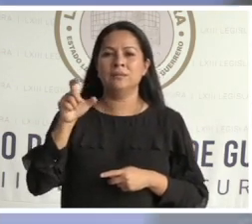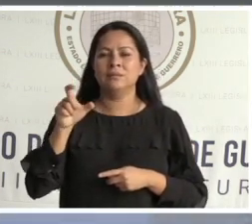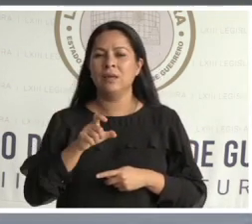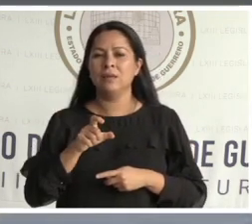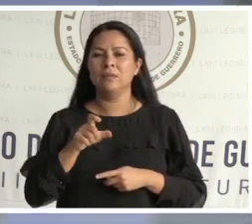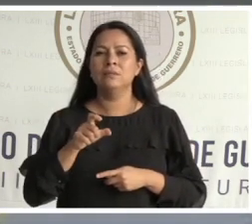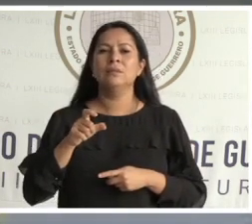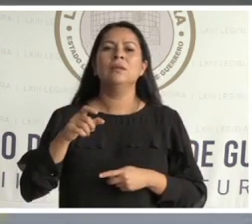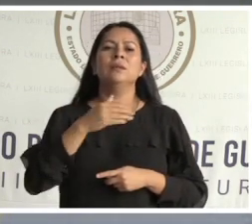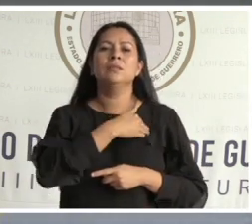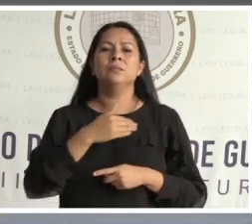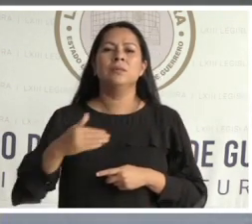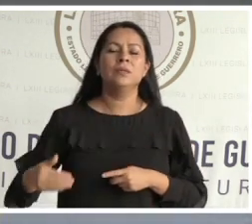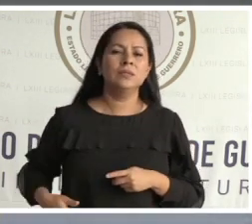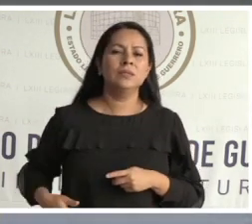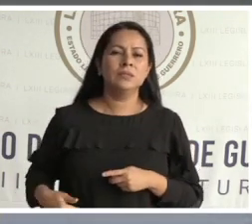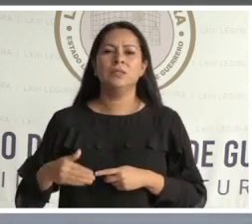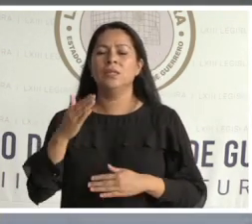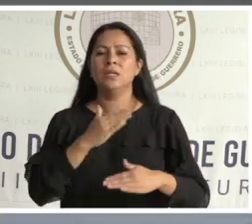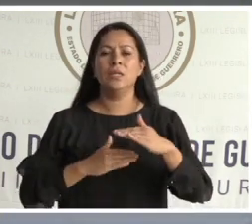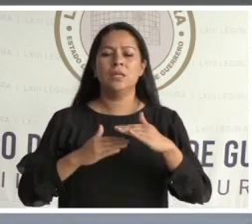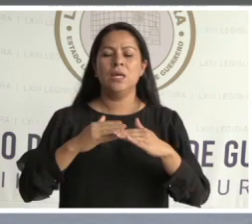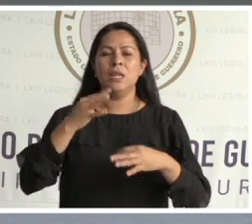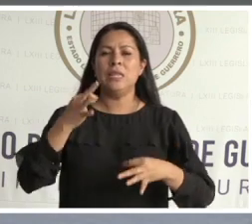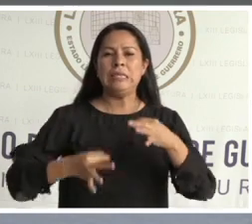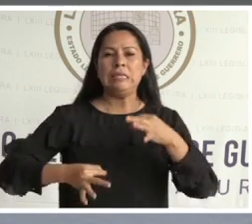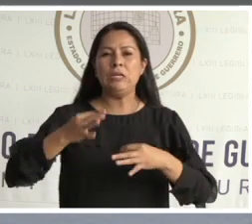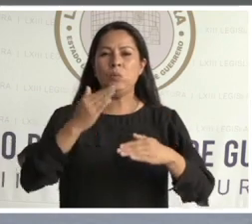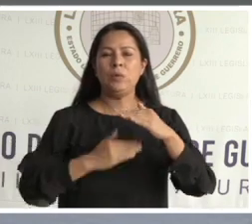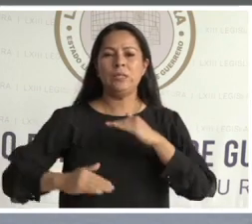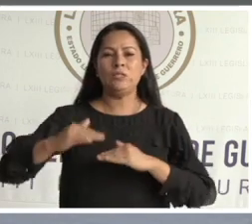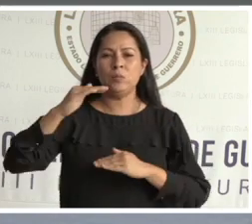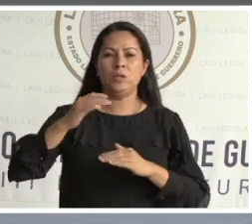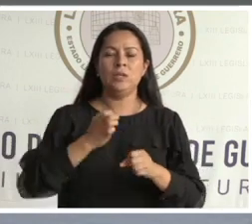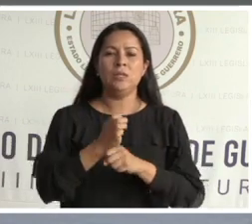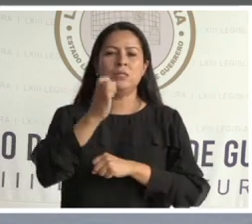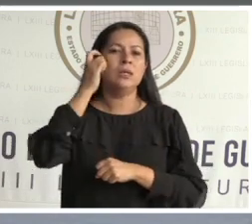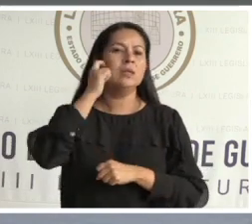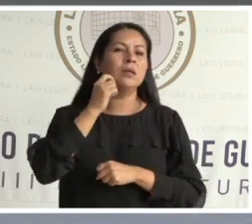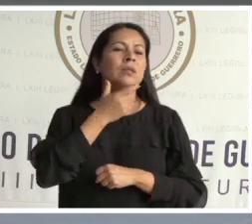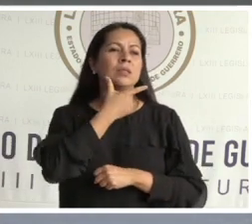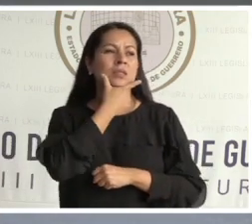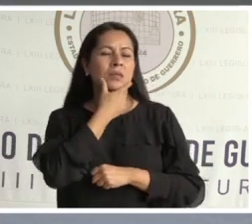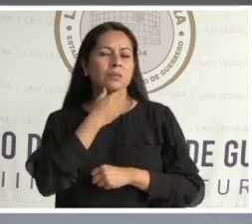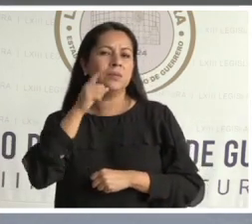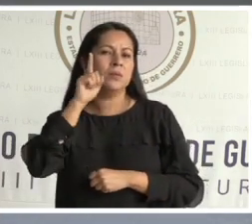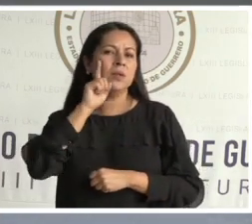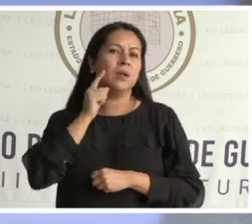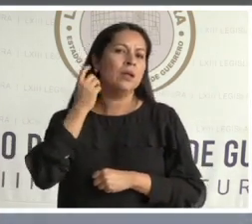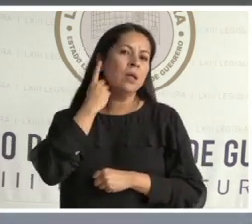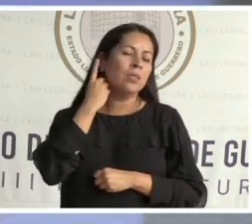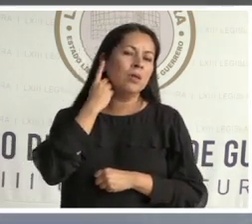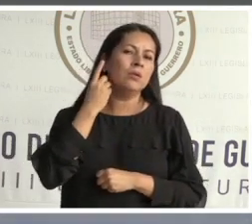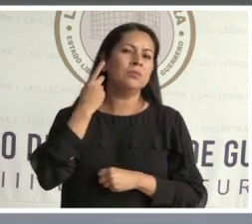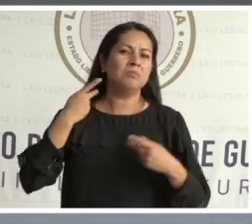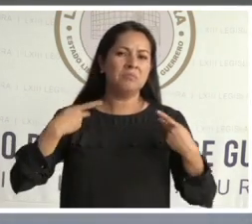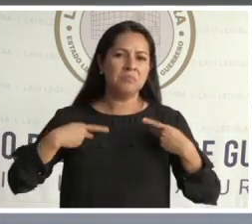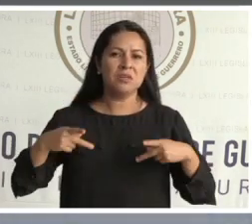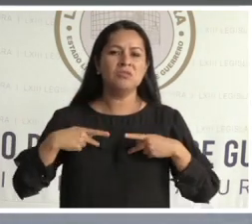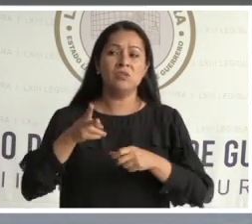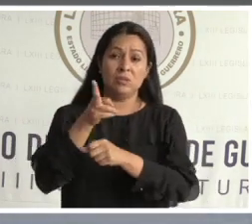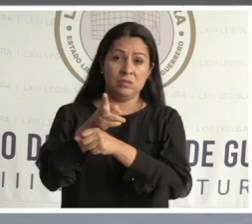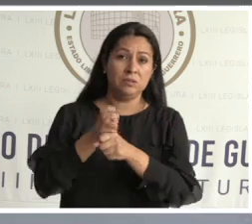Superior de Justicia del Estado de Guerrero. Diputadas y diputados, ciudadanas y ciudadanos